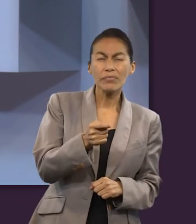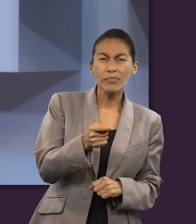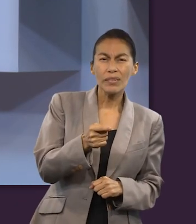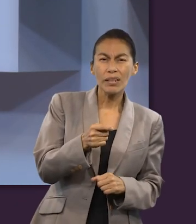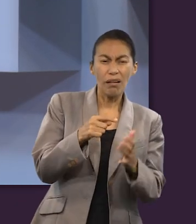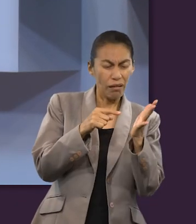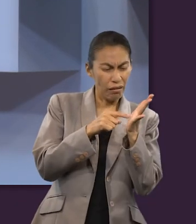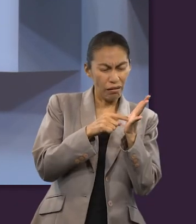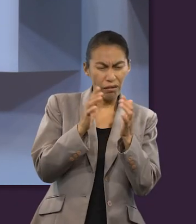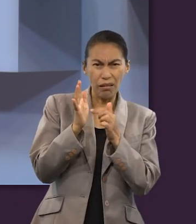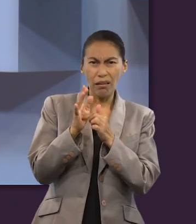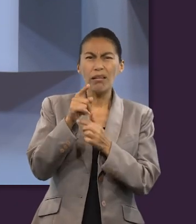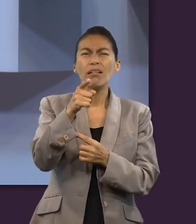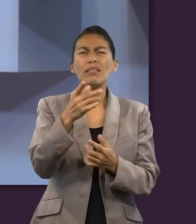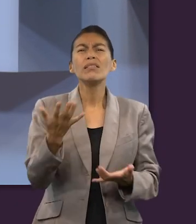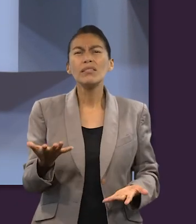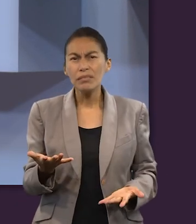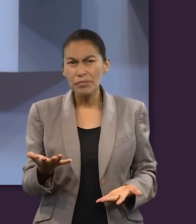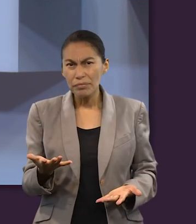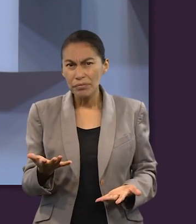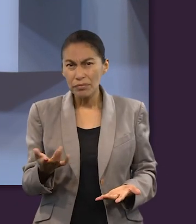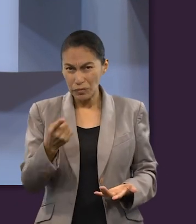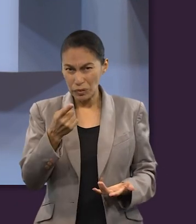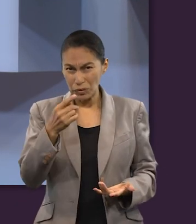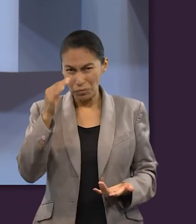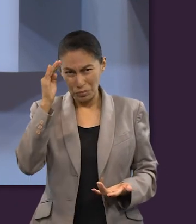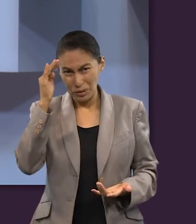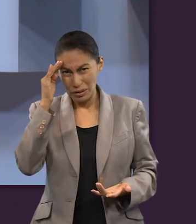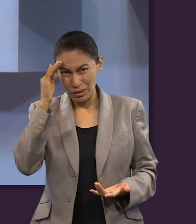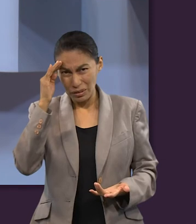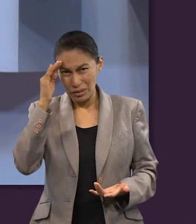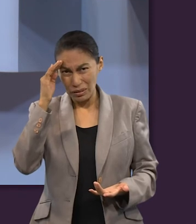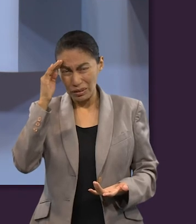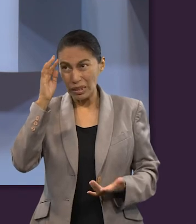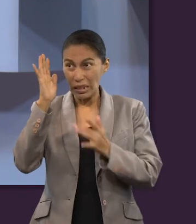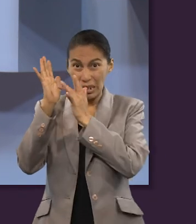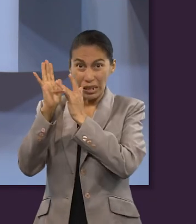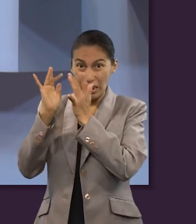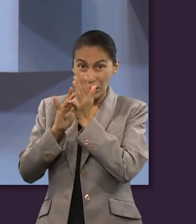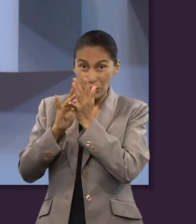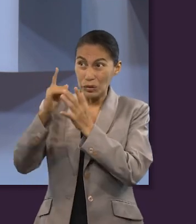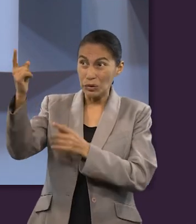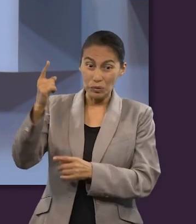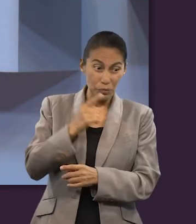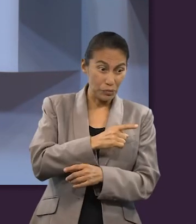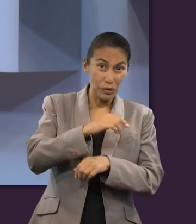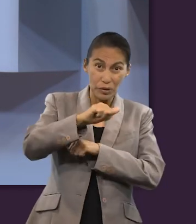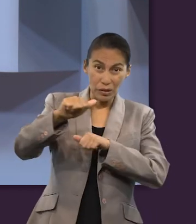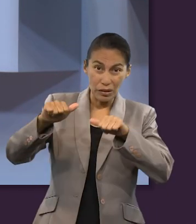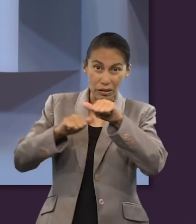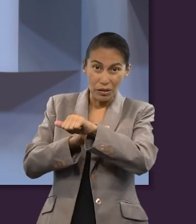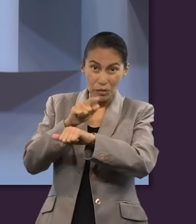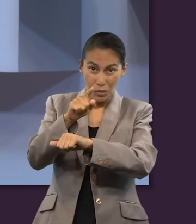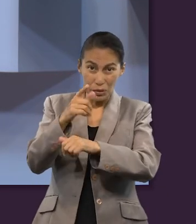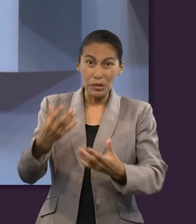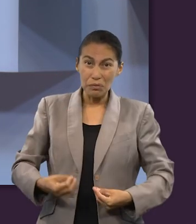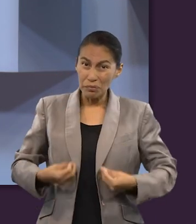esas marcas? ¿Eres consciente del precio de lo que dio Jesús por tu vida?